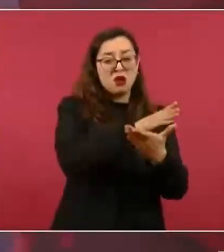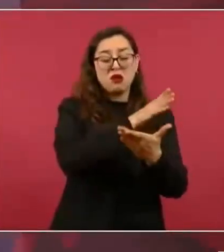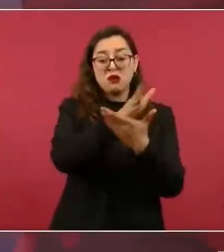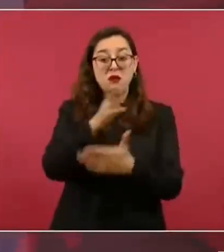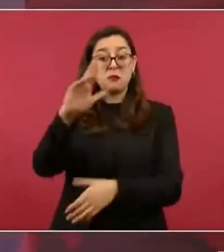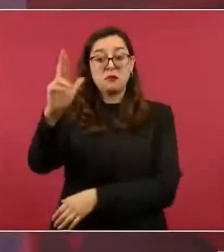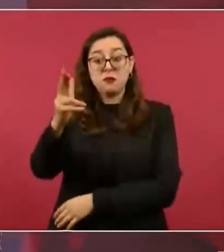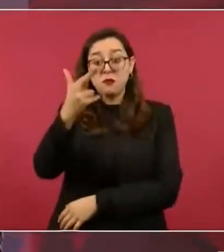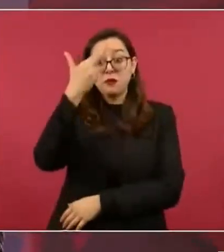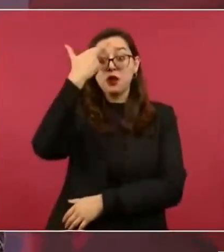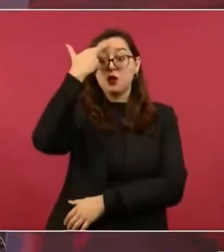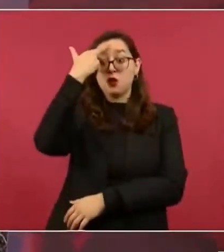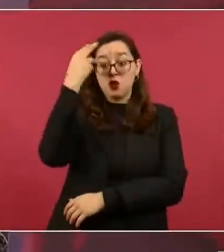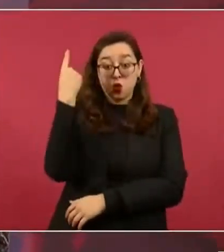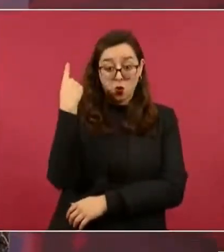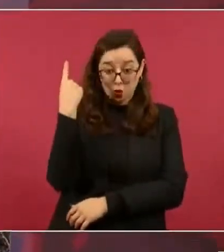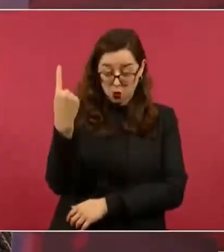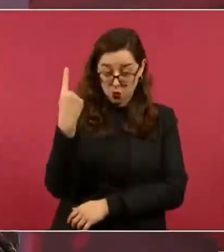va a olvidar,